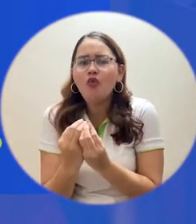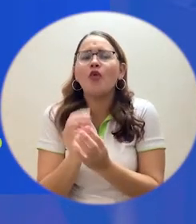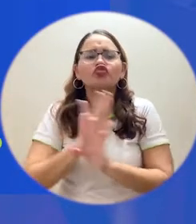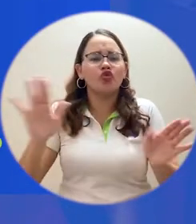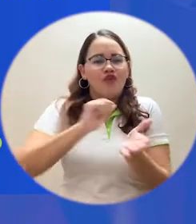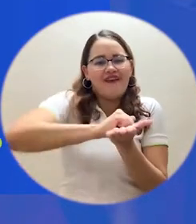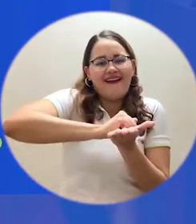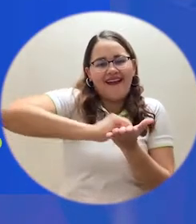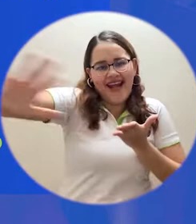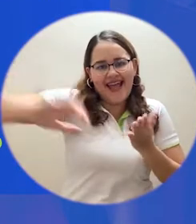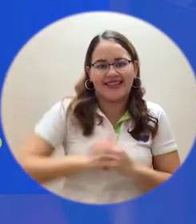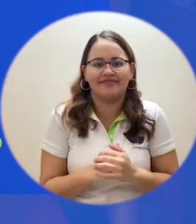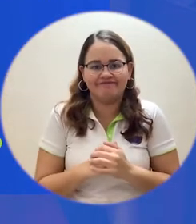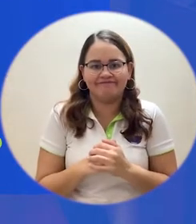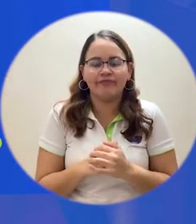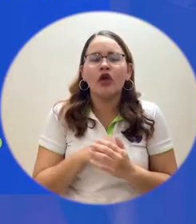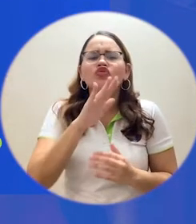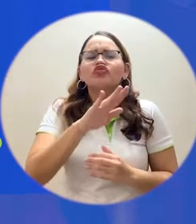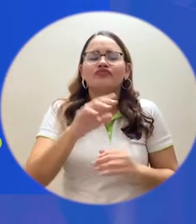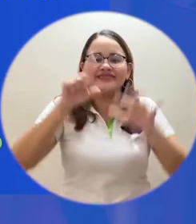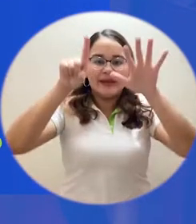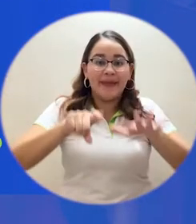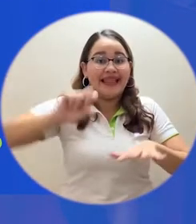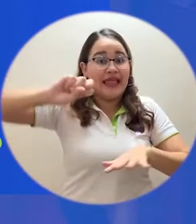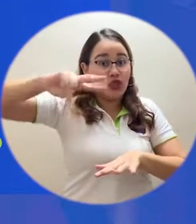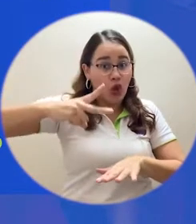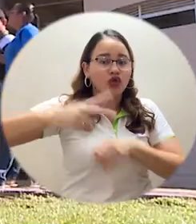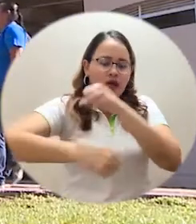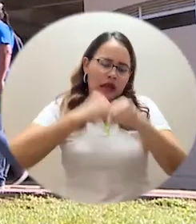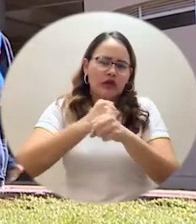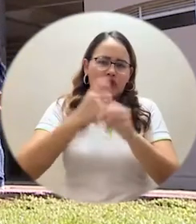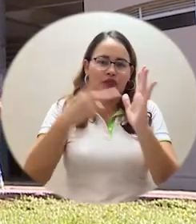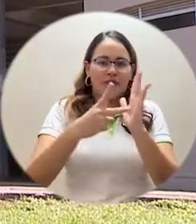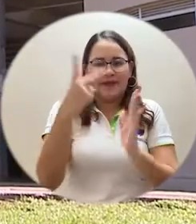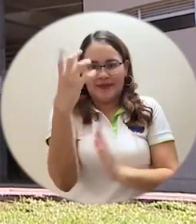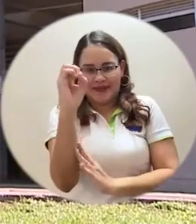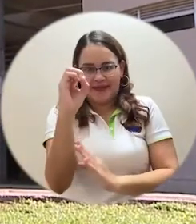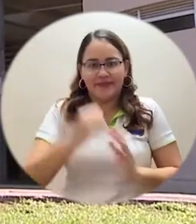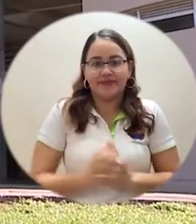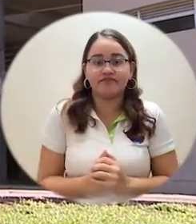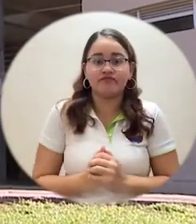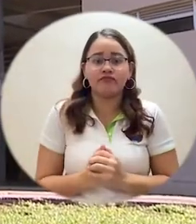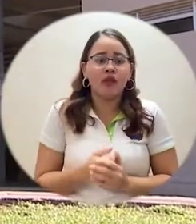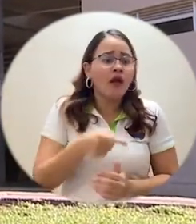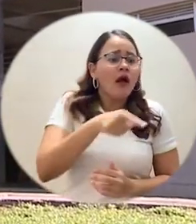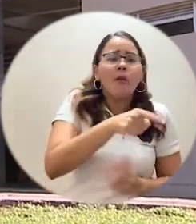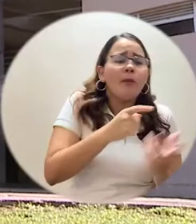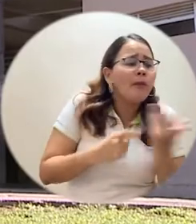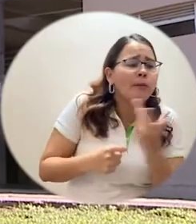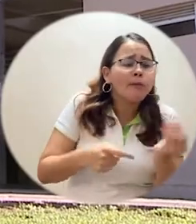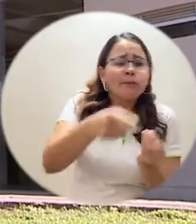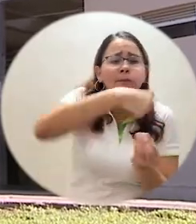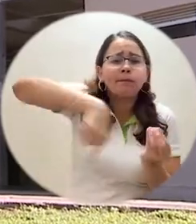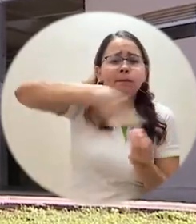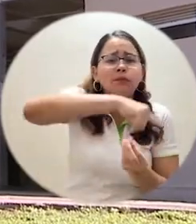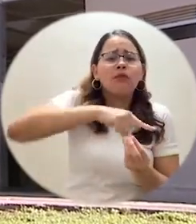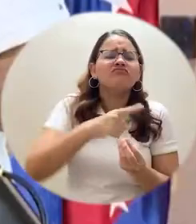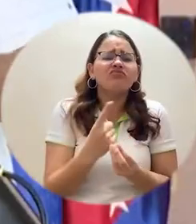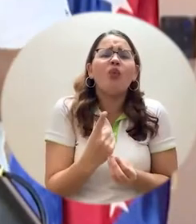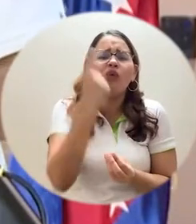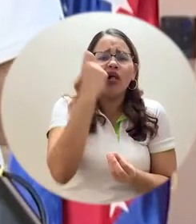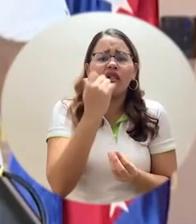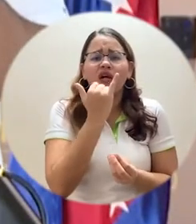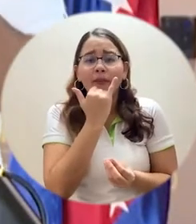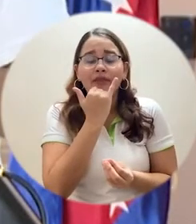El otro 35% que nos falta ya tiene,